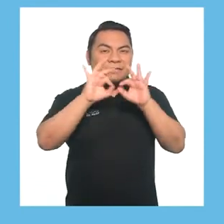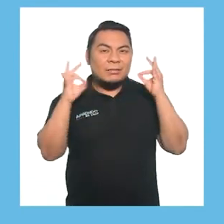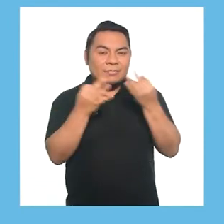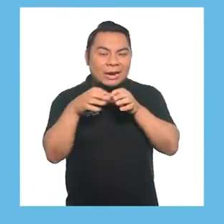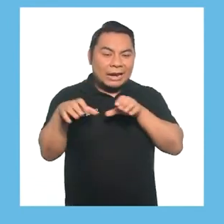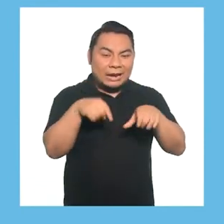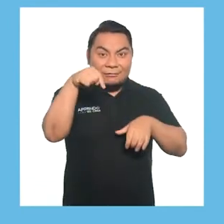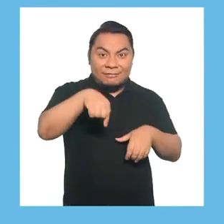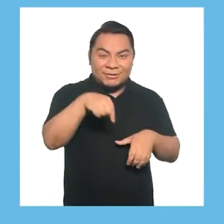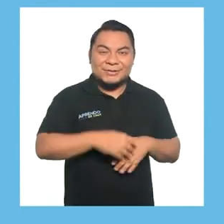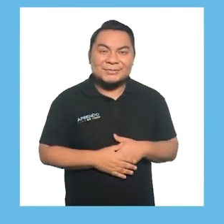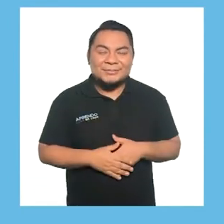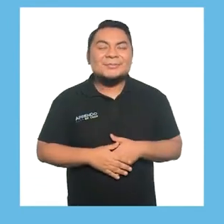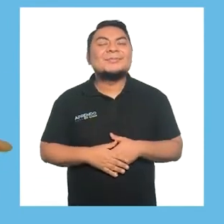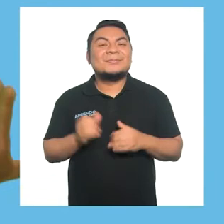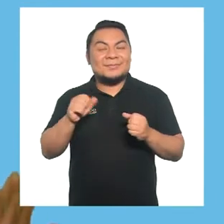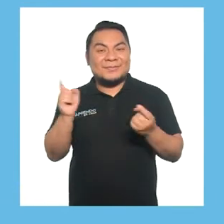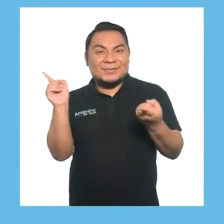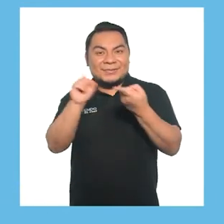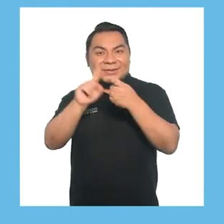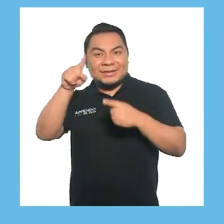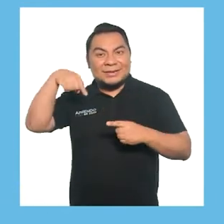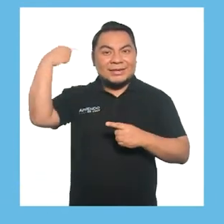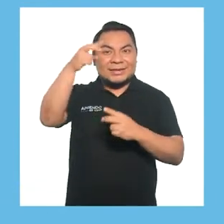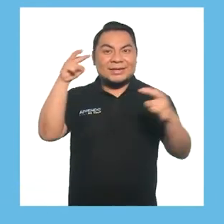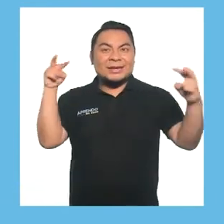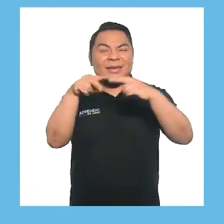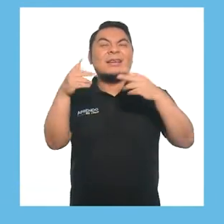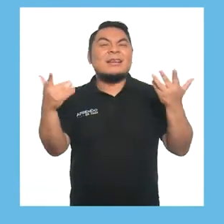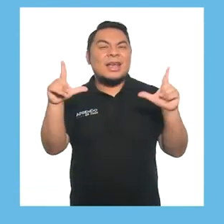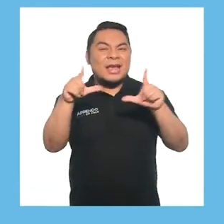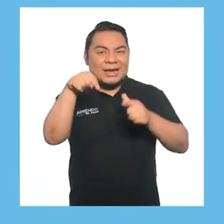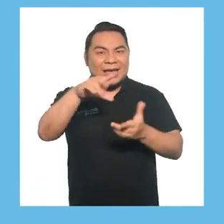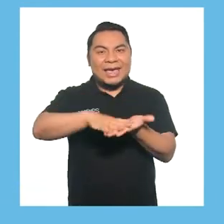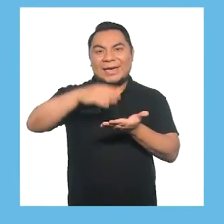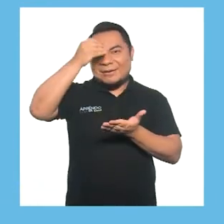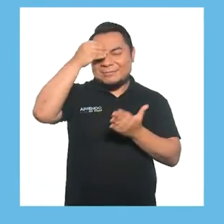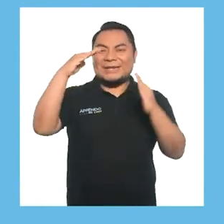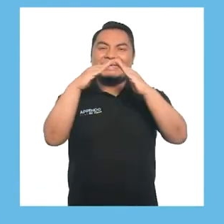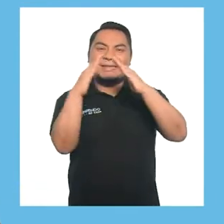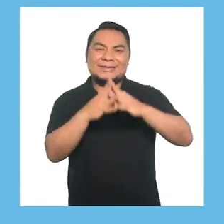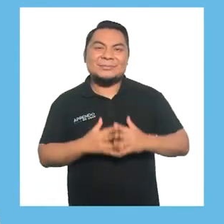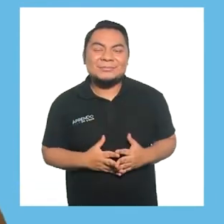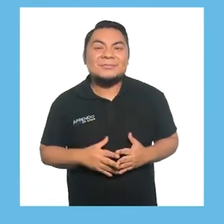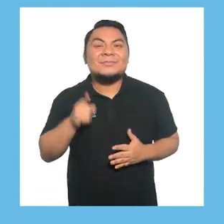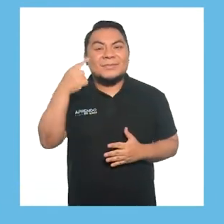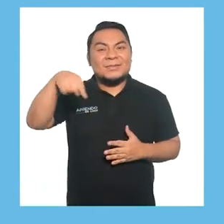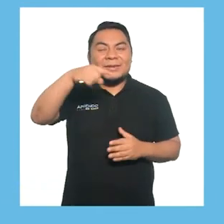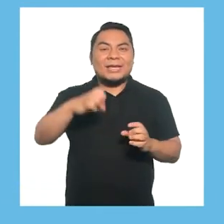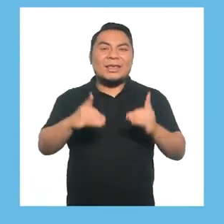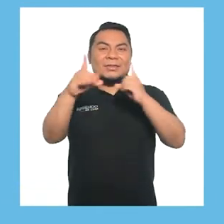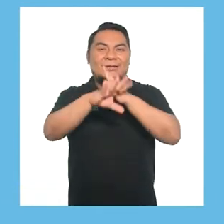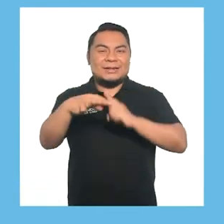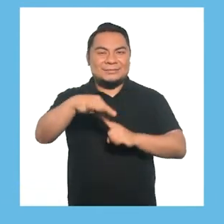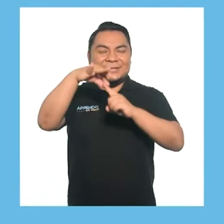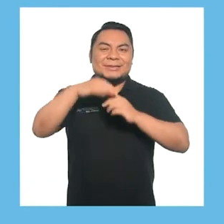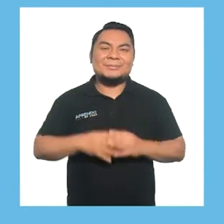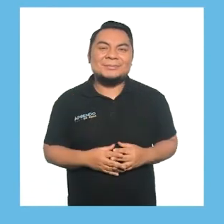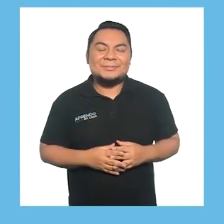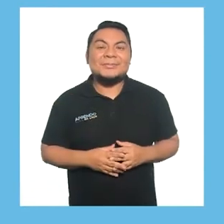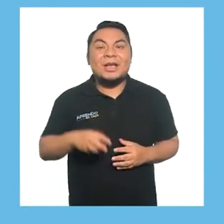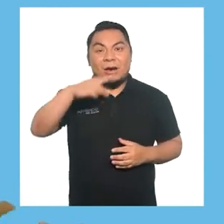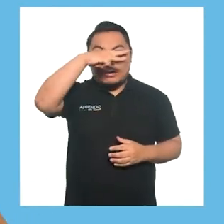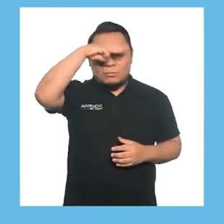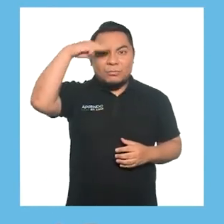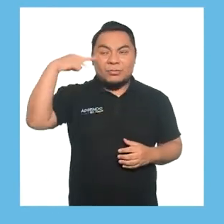familia esta actividad. Nos reencontramos en el próximo episodio de Aprendo en Casa para Educación Básica